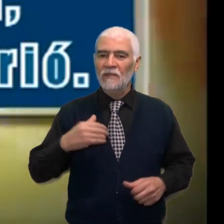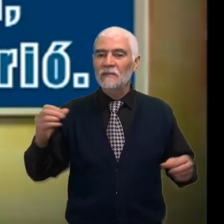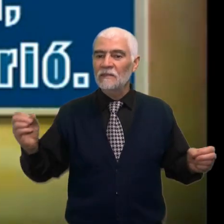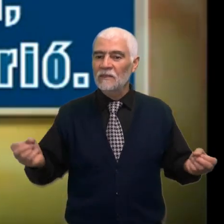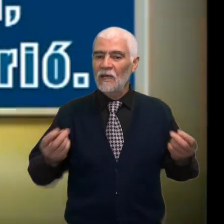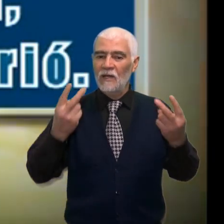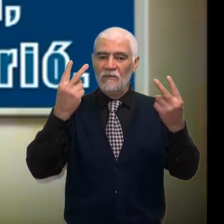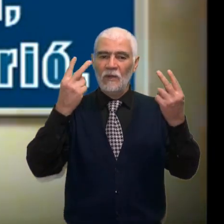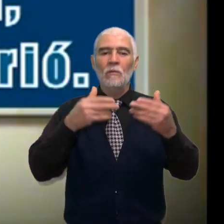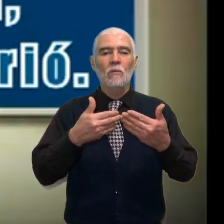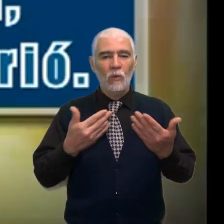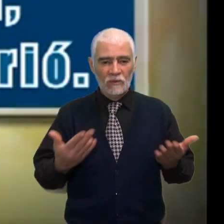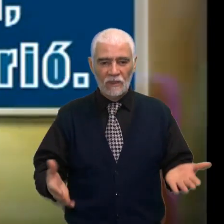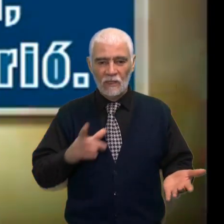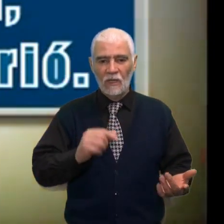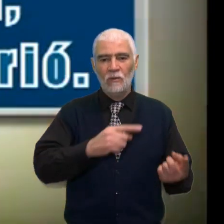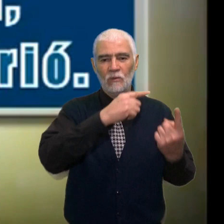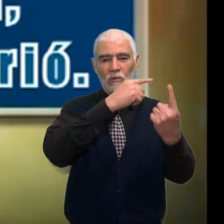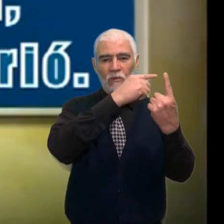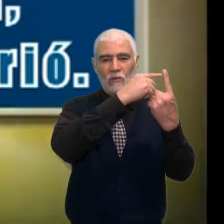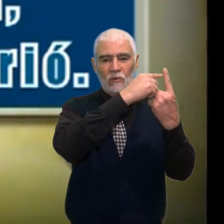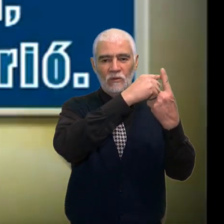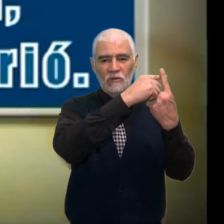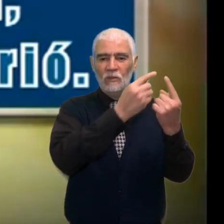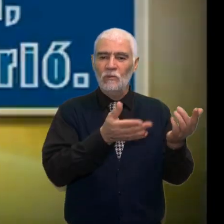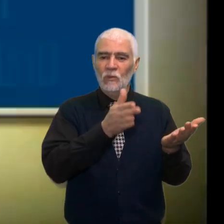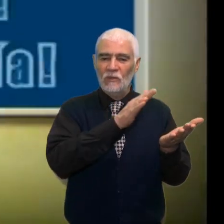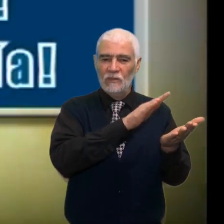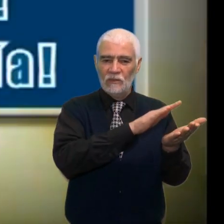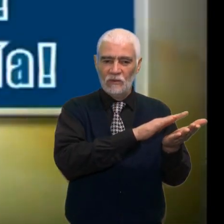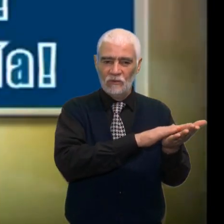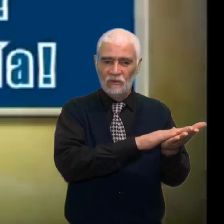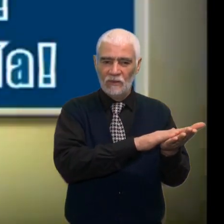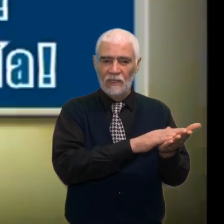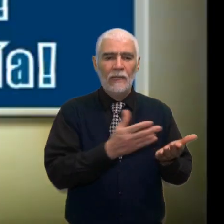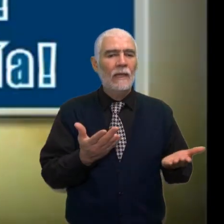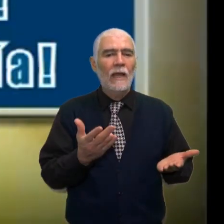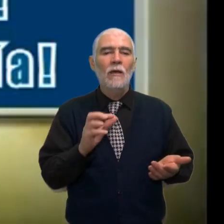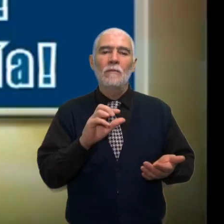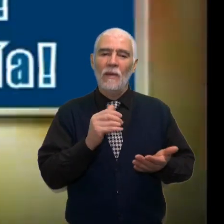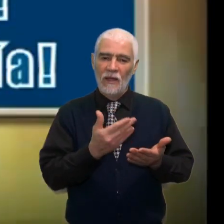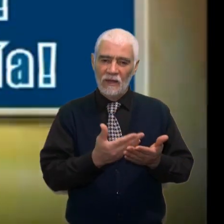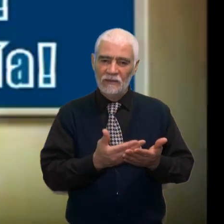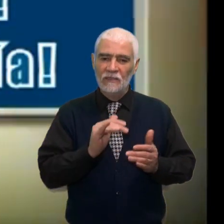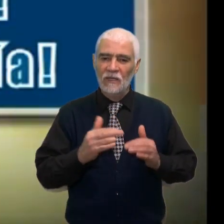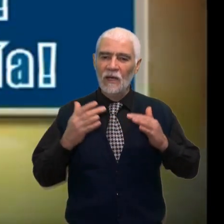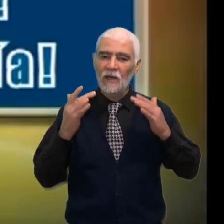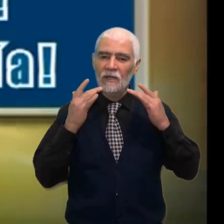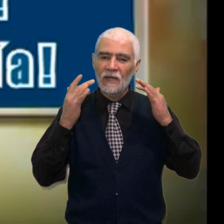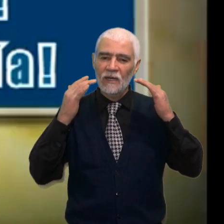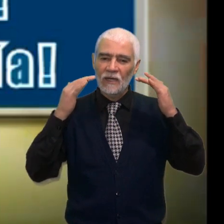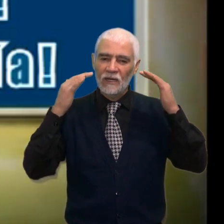salva, pues en la cruz murió Que paz y